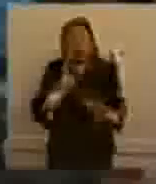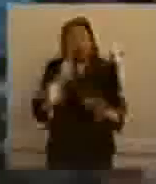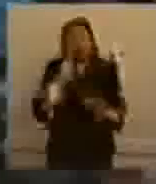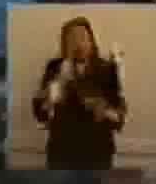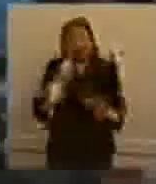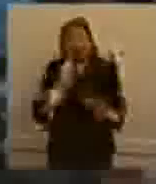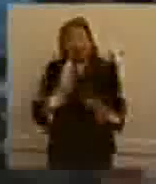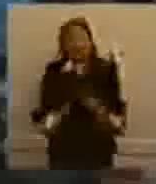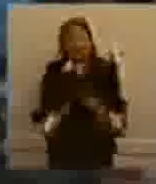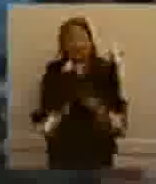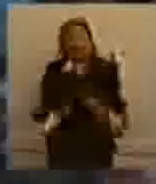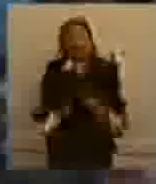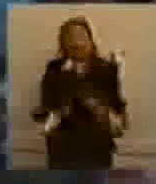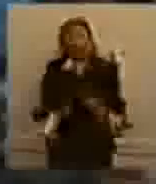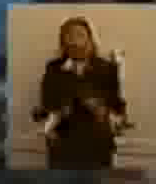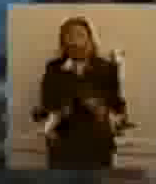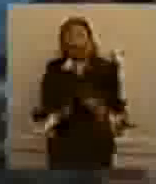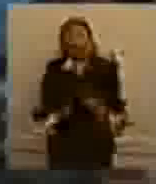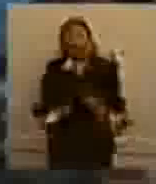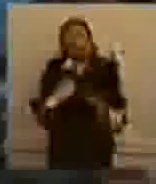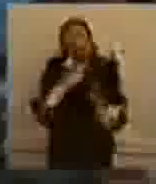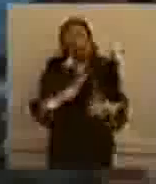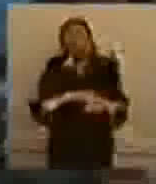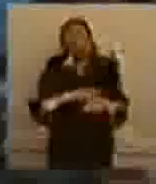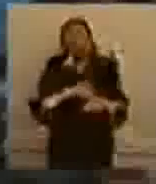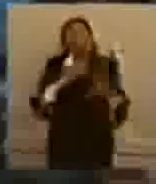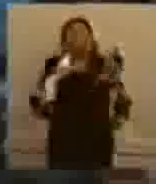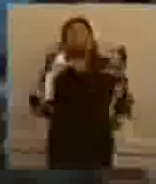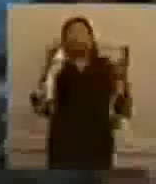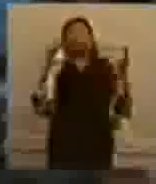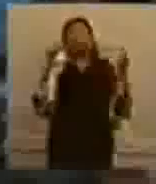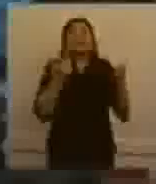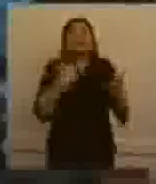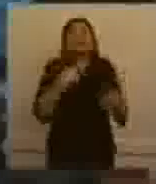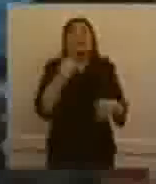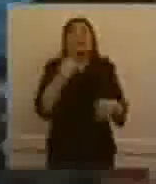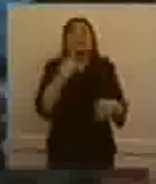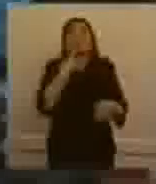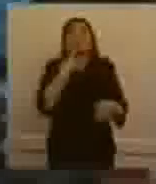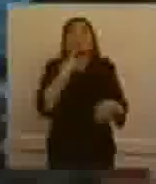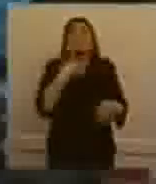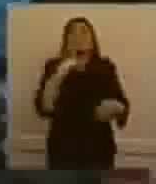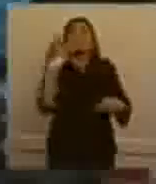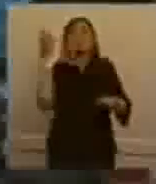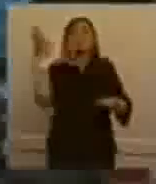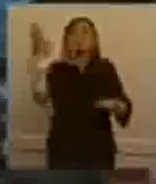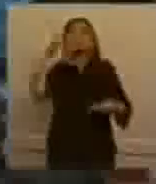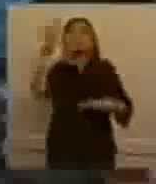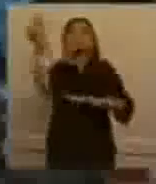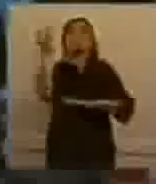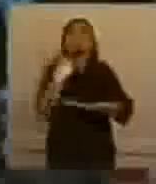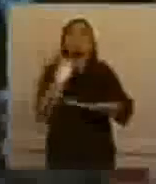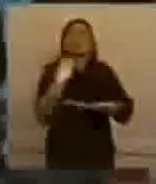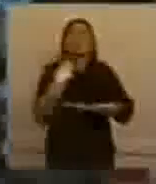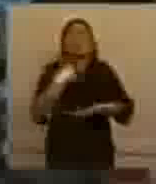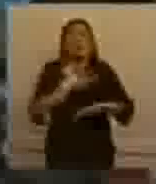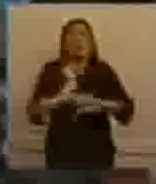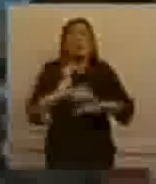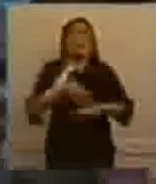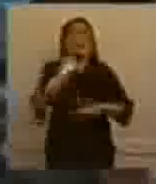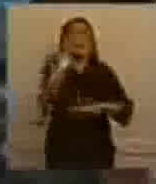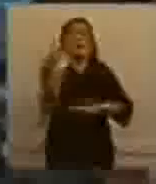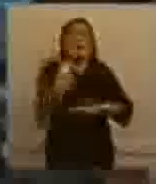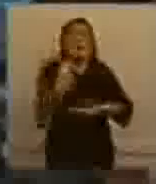porque en definitiva es como que se siente castigado casi alguien, ¿no?, cuando pasan estas cosas. Yo quiero